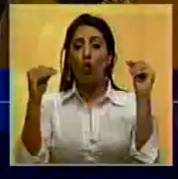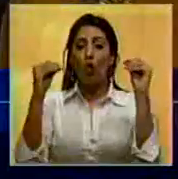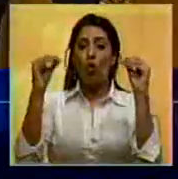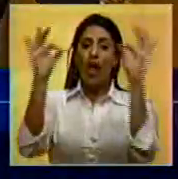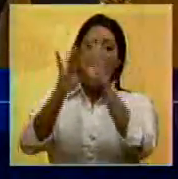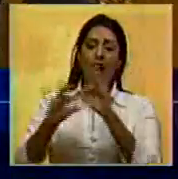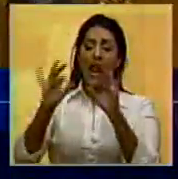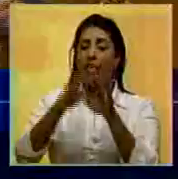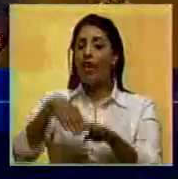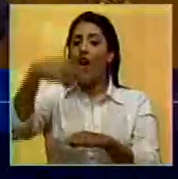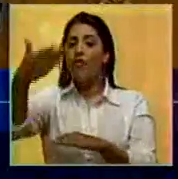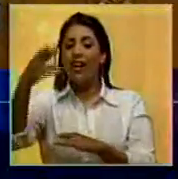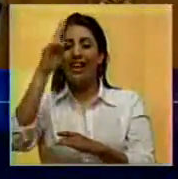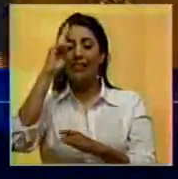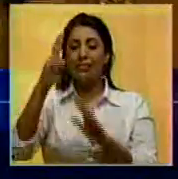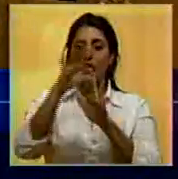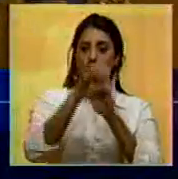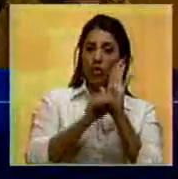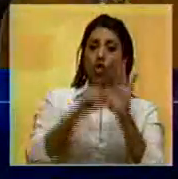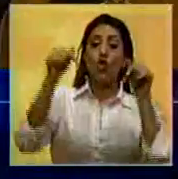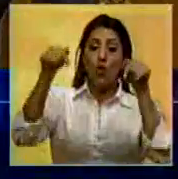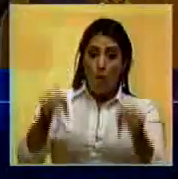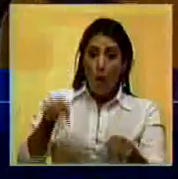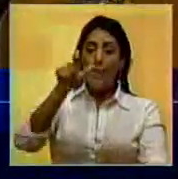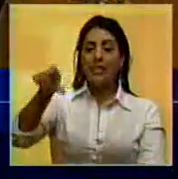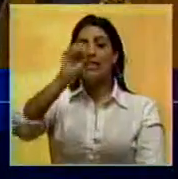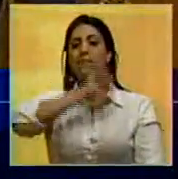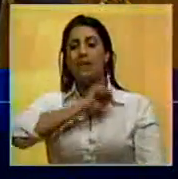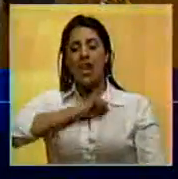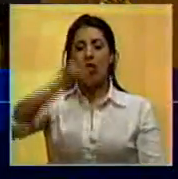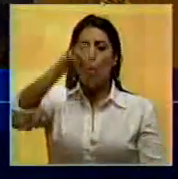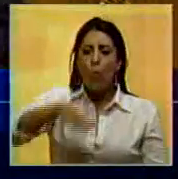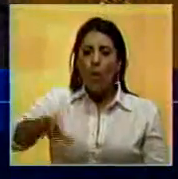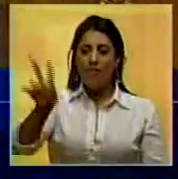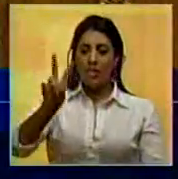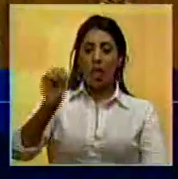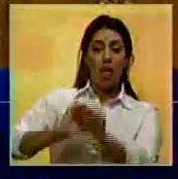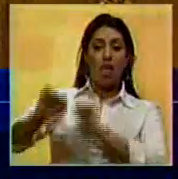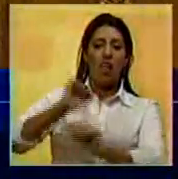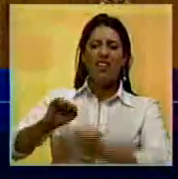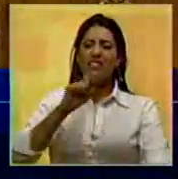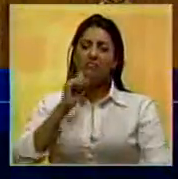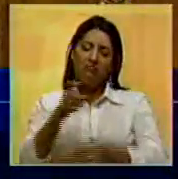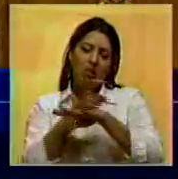nada dentro de la Constitución y hoy le tienen miedo al pueblo venezolano.